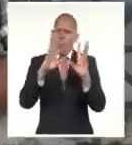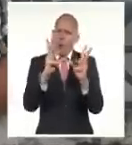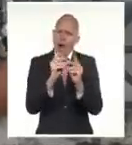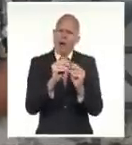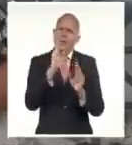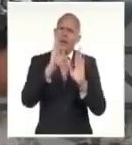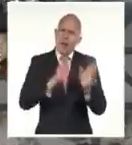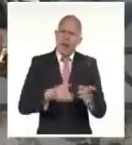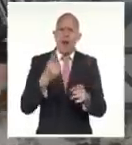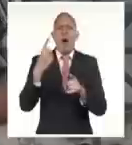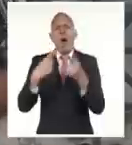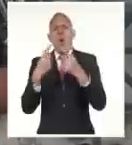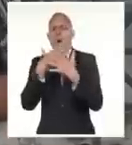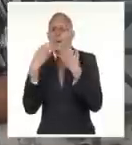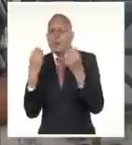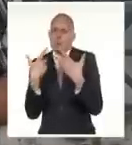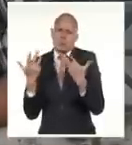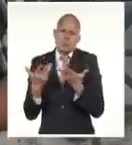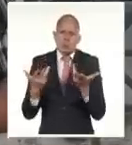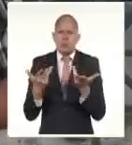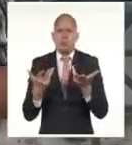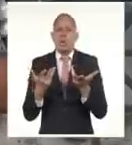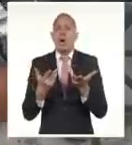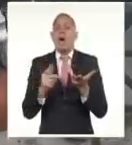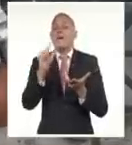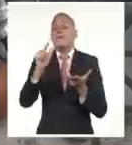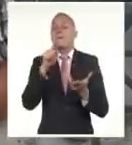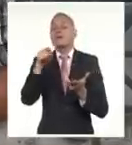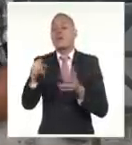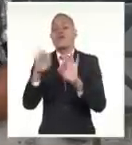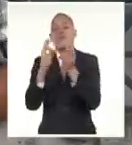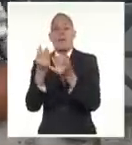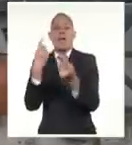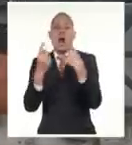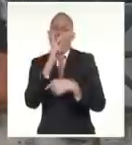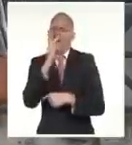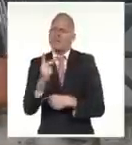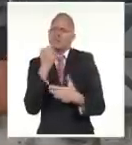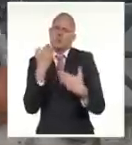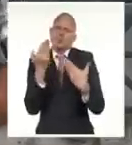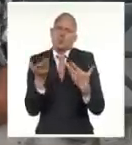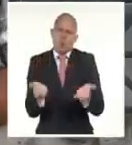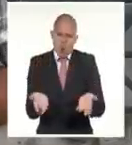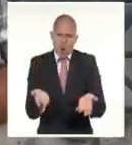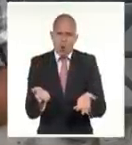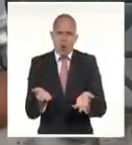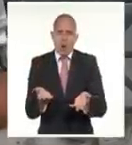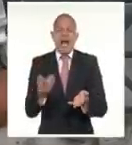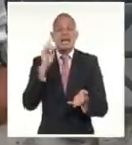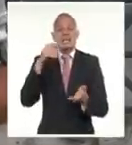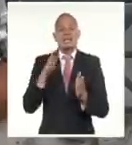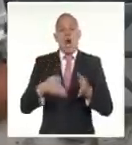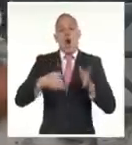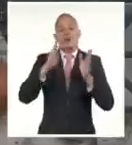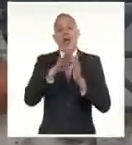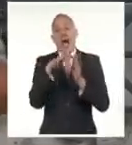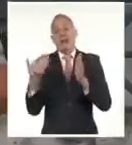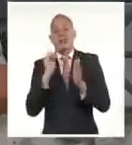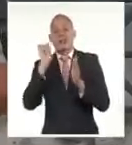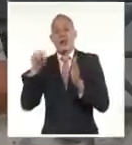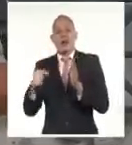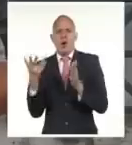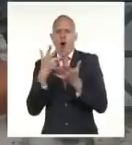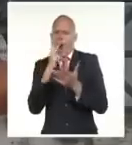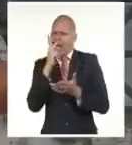desaparecidos, la atención que están recibiendo las familias que residían acá muy próximas al hotel,